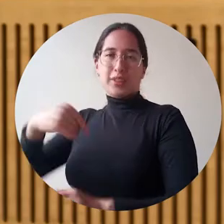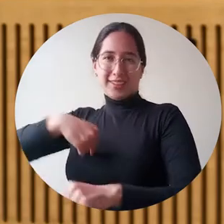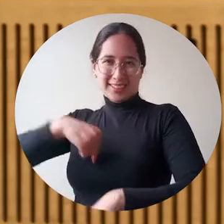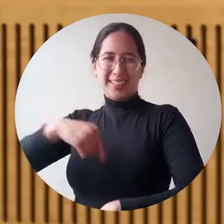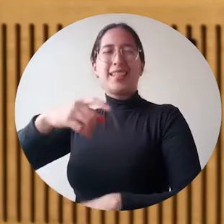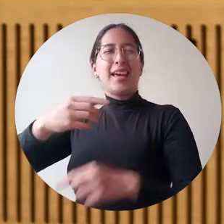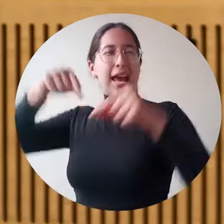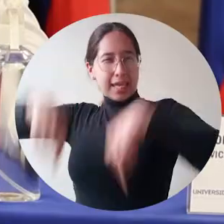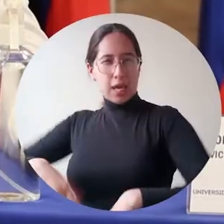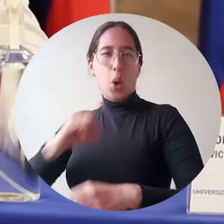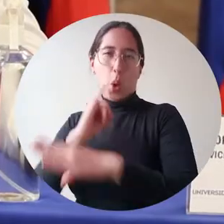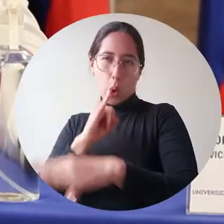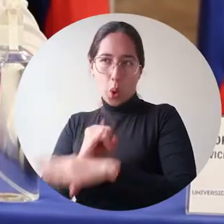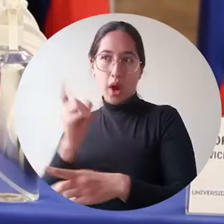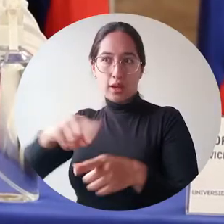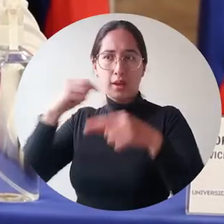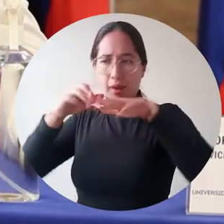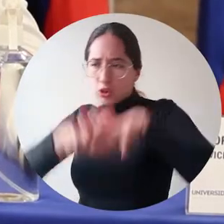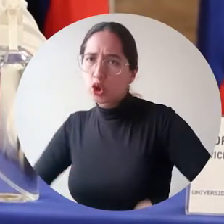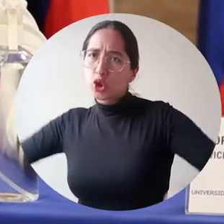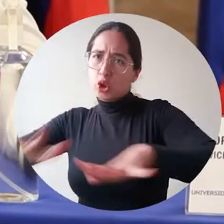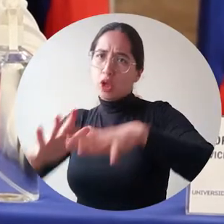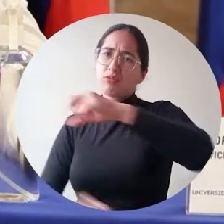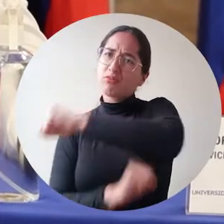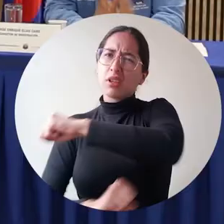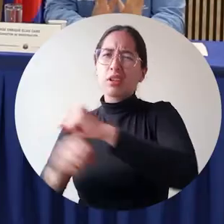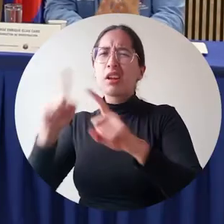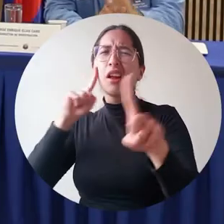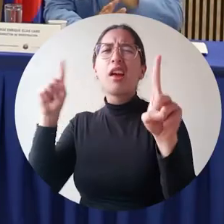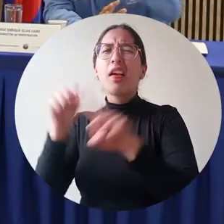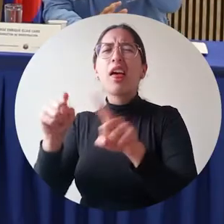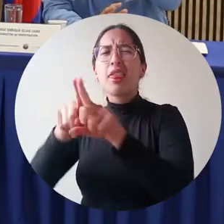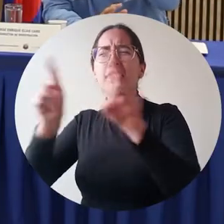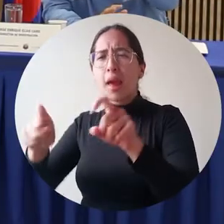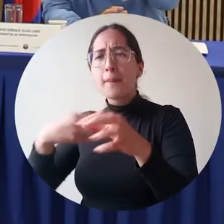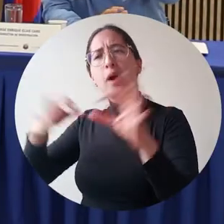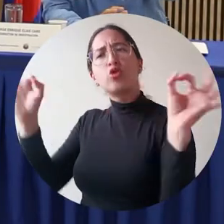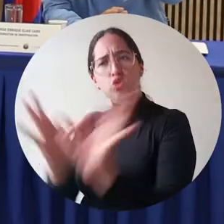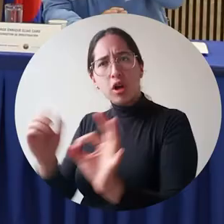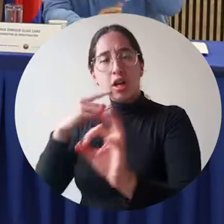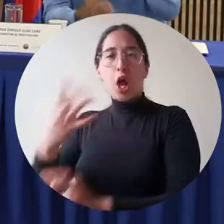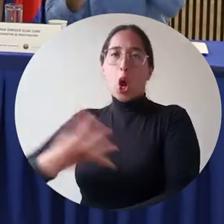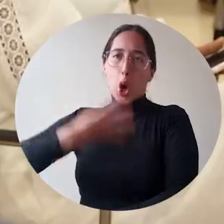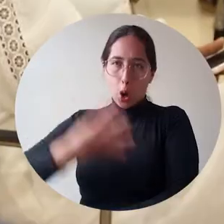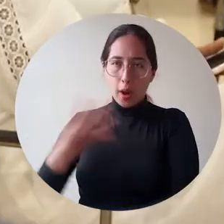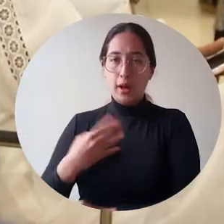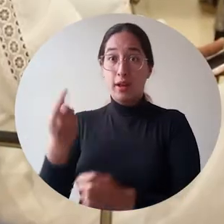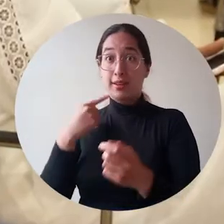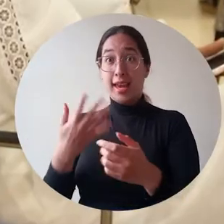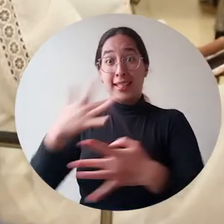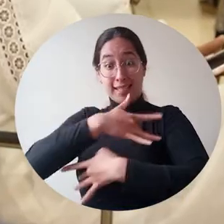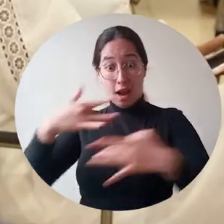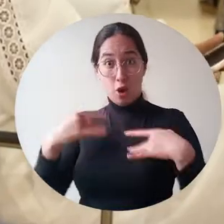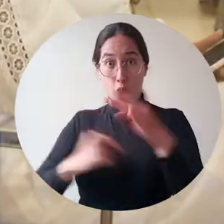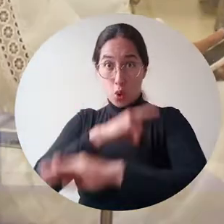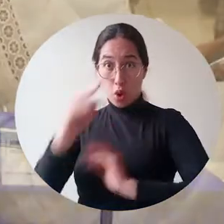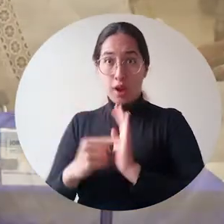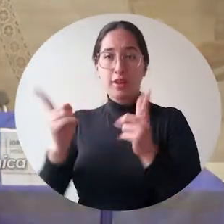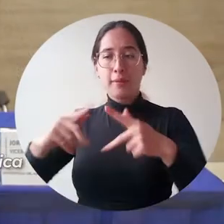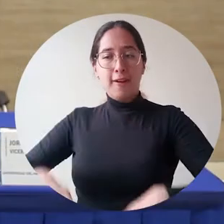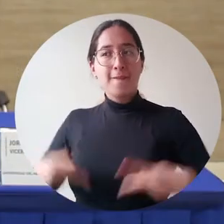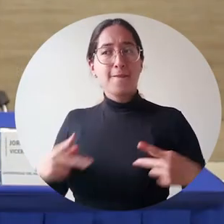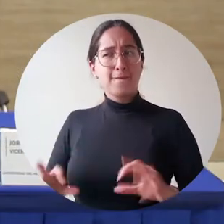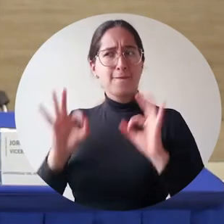y a la transformación del territorio, mediante un trabajo enfocado en temas como competitividad, salud integral y calidad de vida. Y bueno,